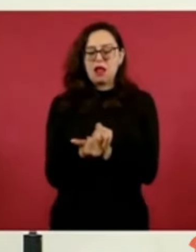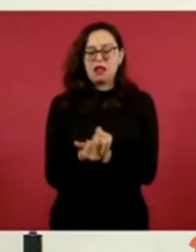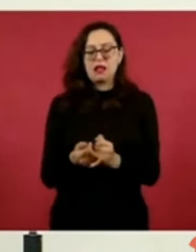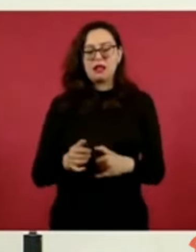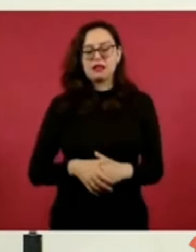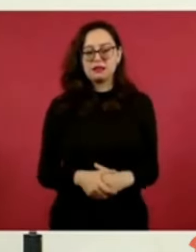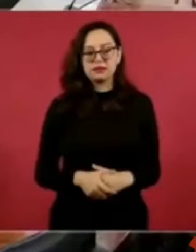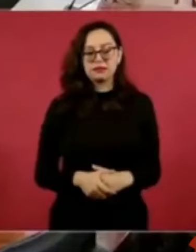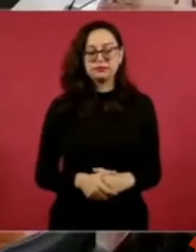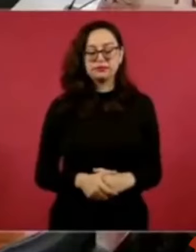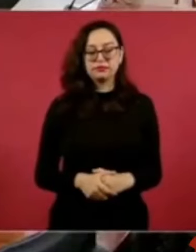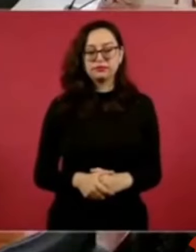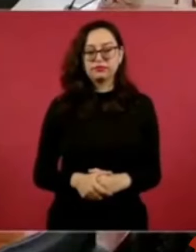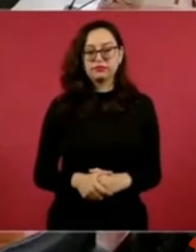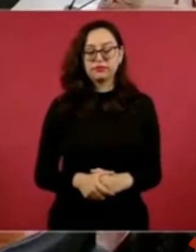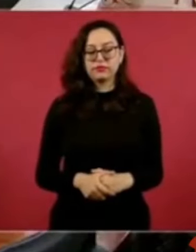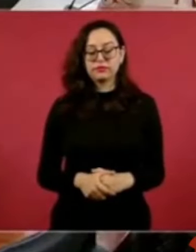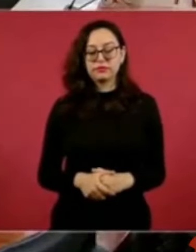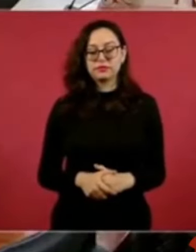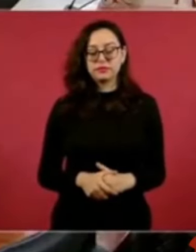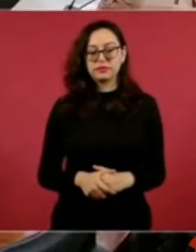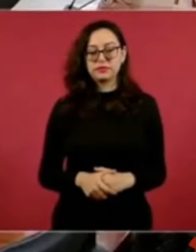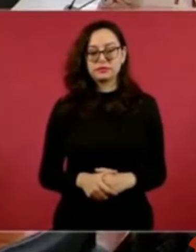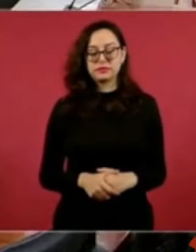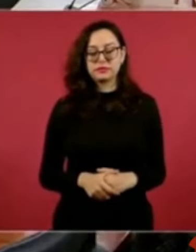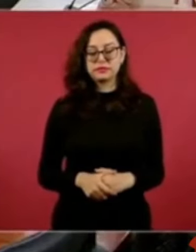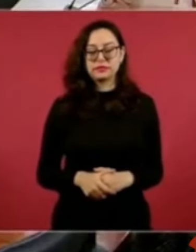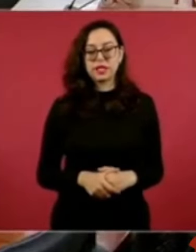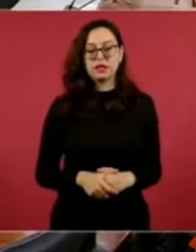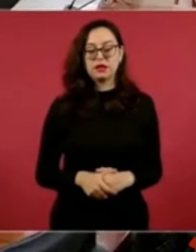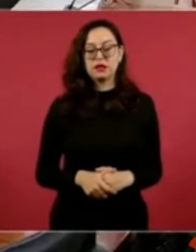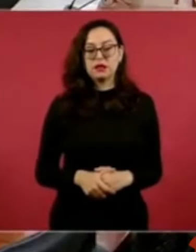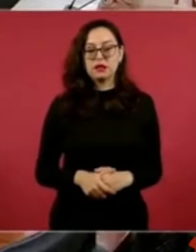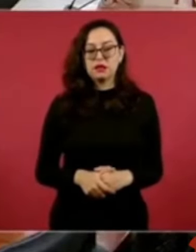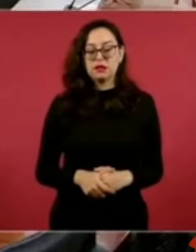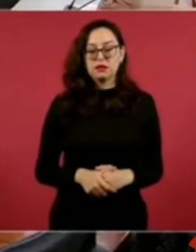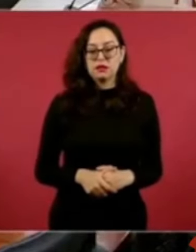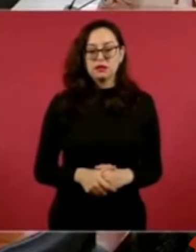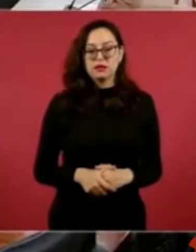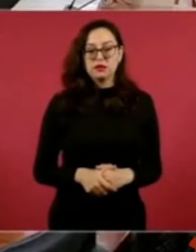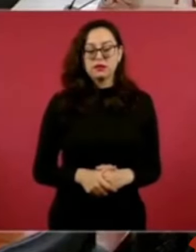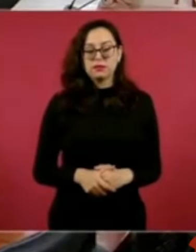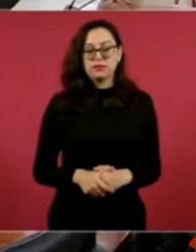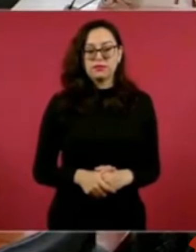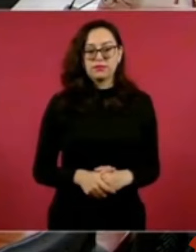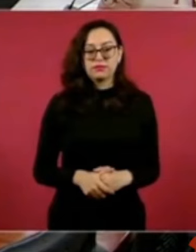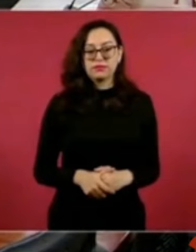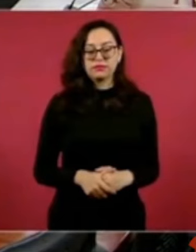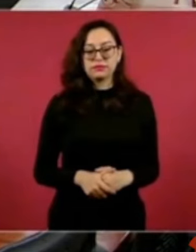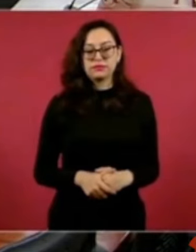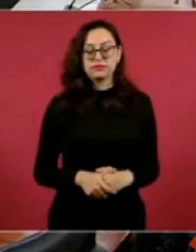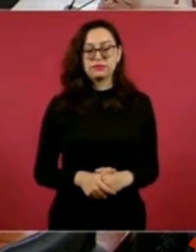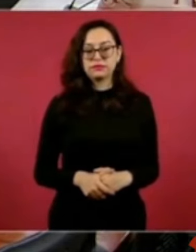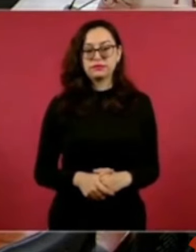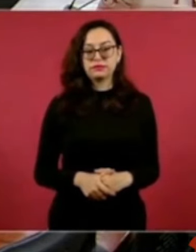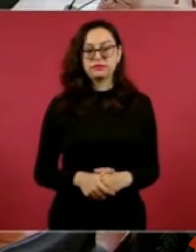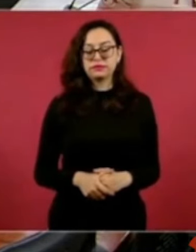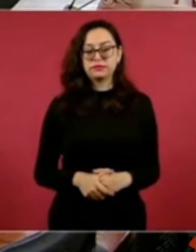Aquí ya no está el señor que estaba antes, que hizo un plantón aquí en